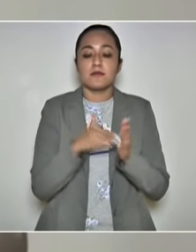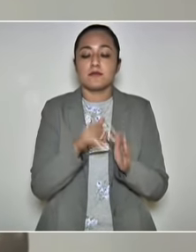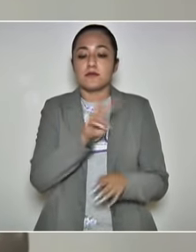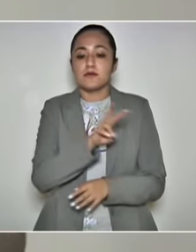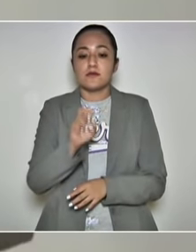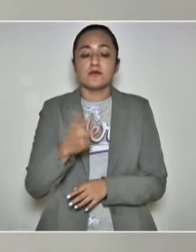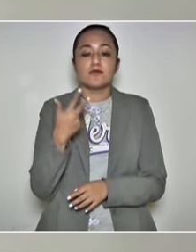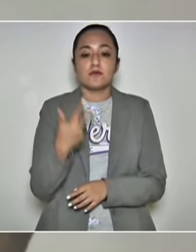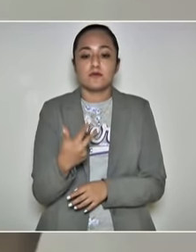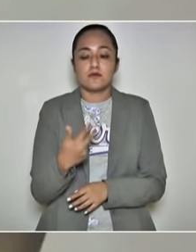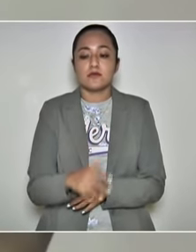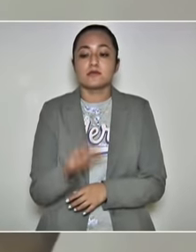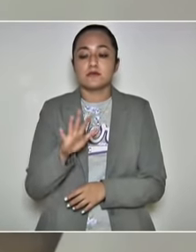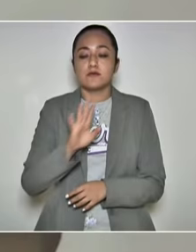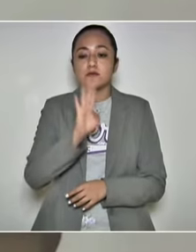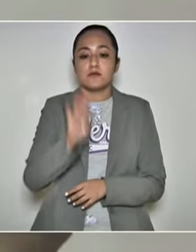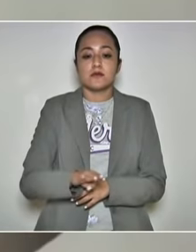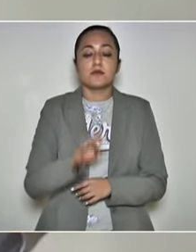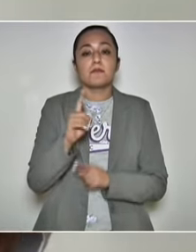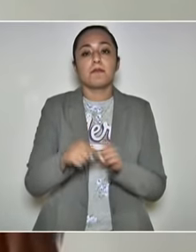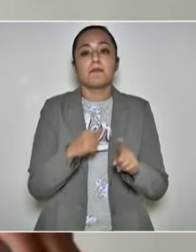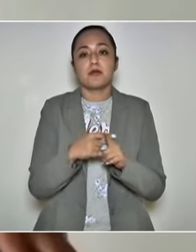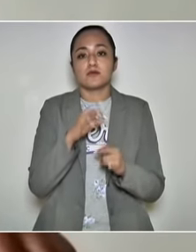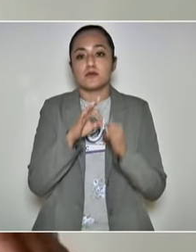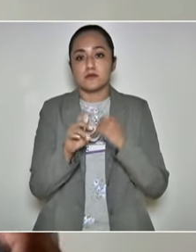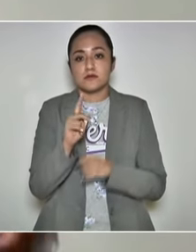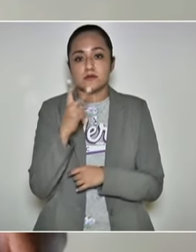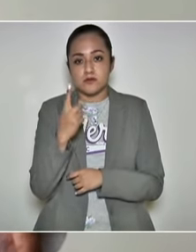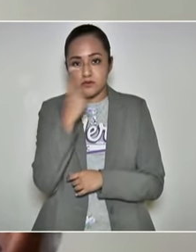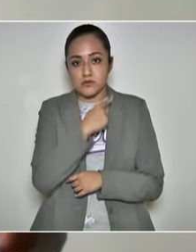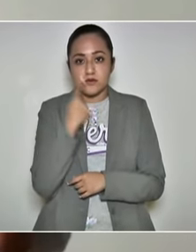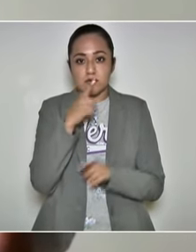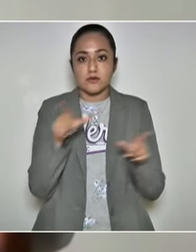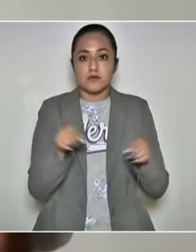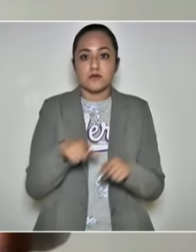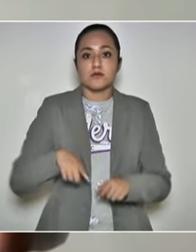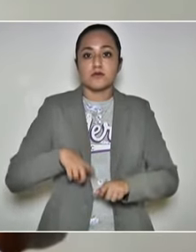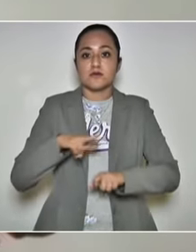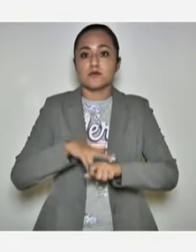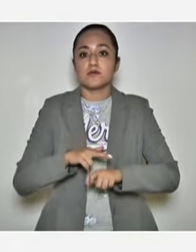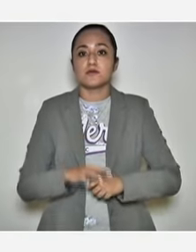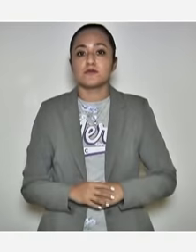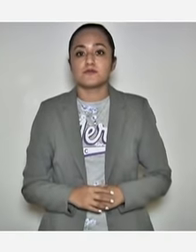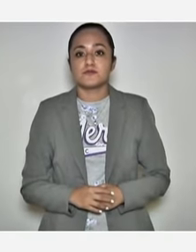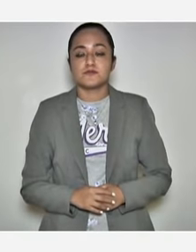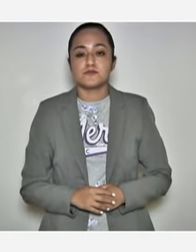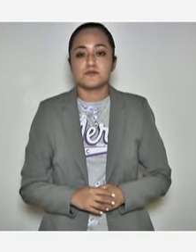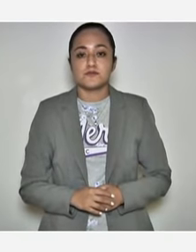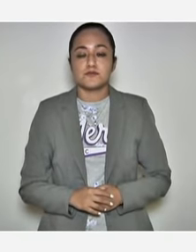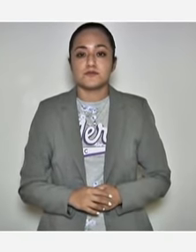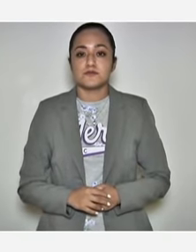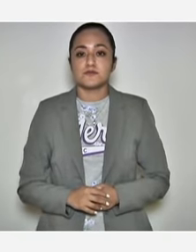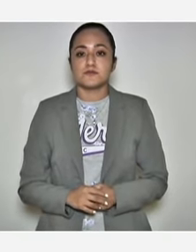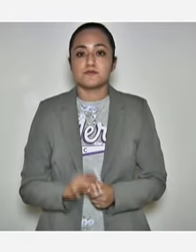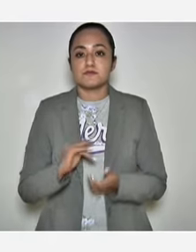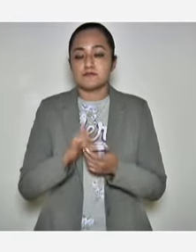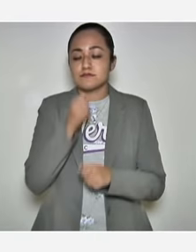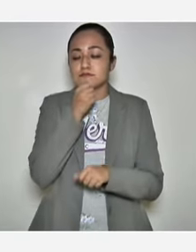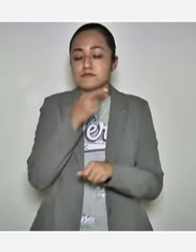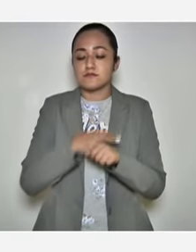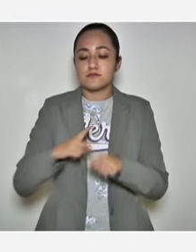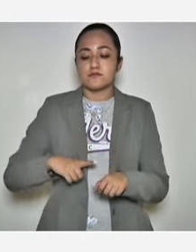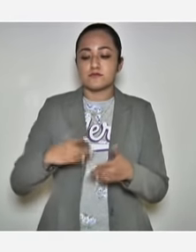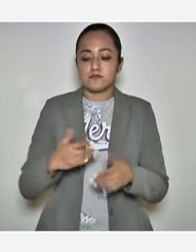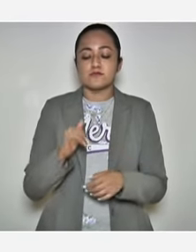.208, 5 defunciones en las últimas 72 horas. ¿Es cuánto, gobernador? Secretario de Gobernación.